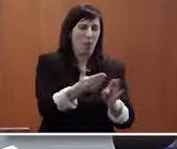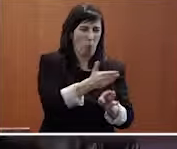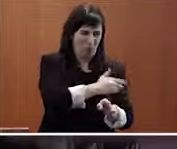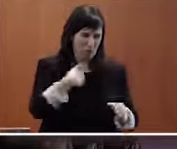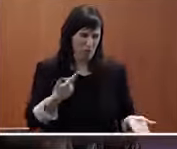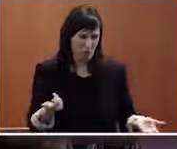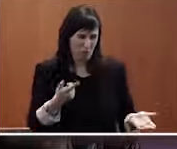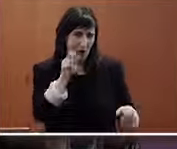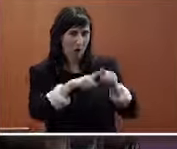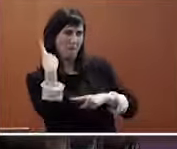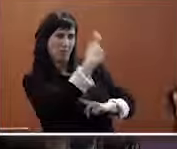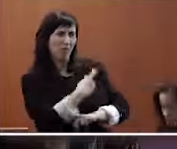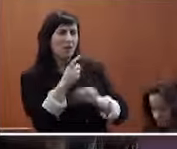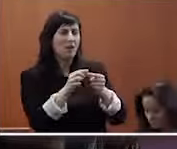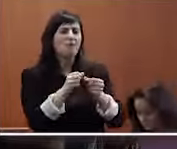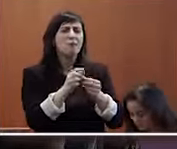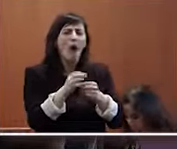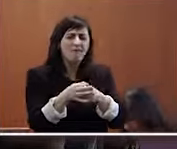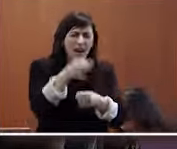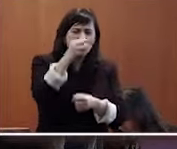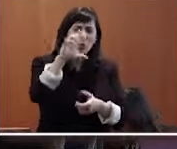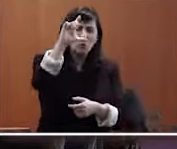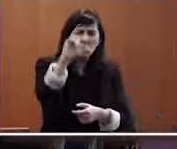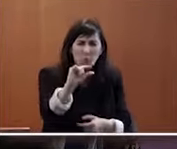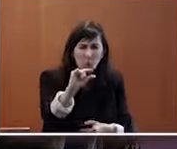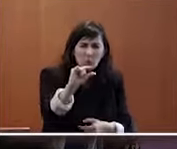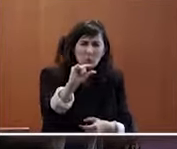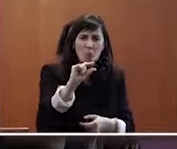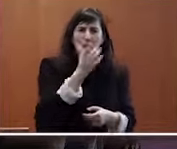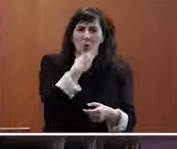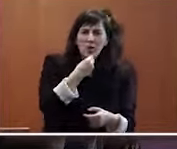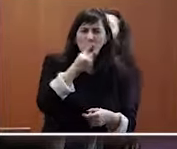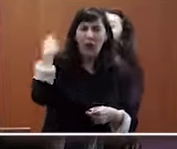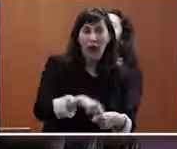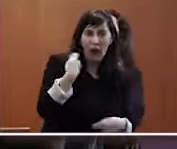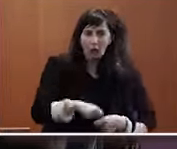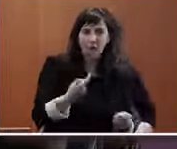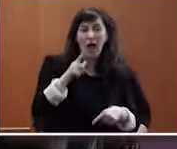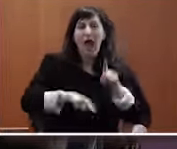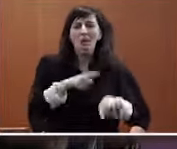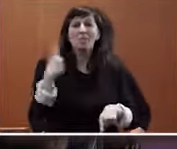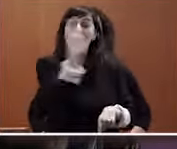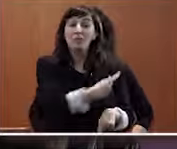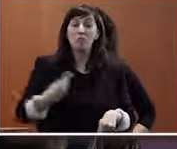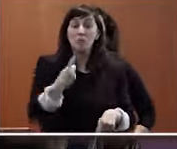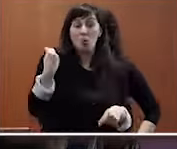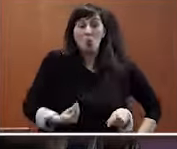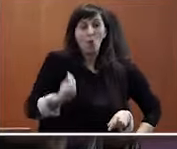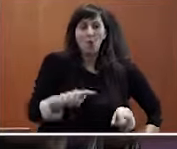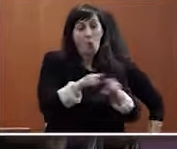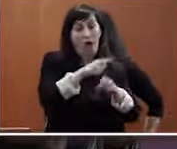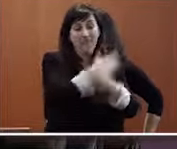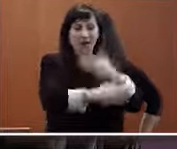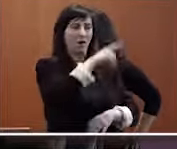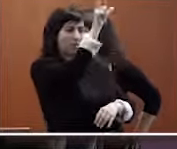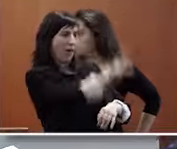realidad un buen perfume está en un frasco muy pequeñito que es muy caro y además es muy bonito bueno pues a veces es que el perfume bueno en este caso el talento de